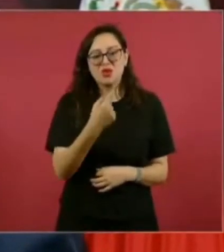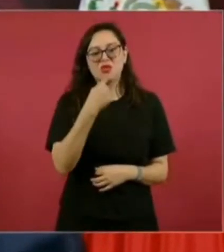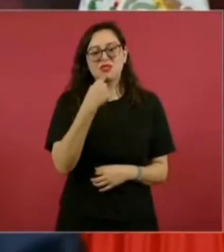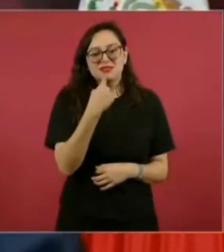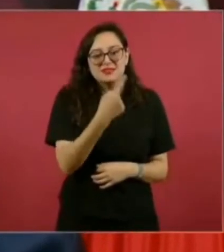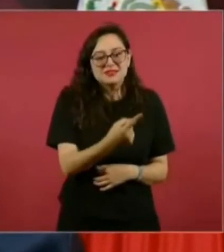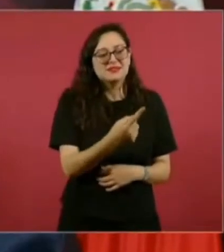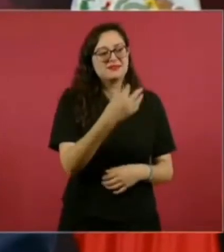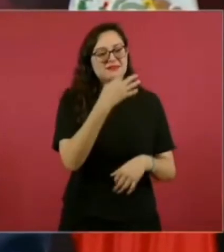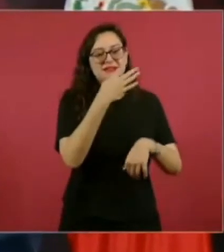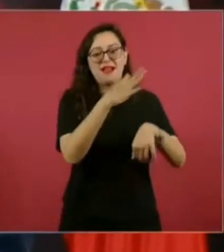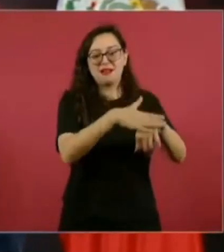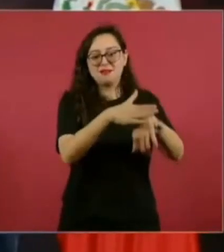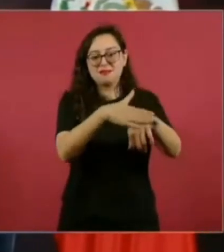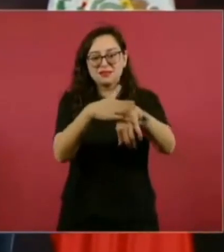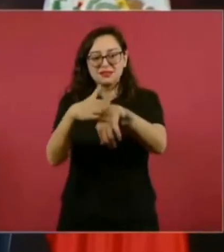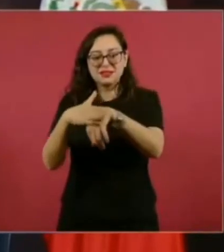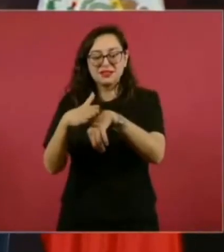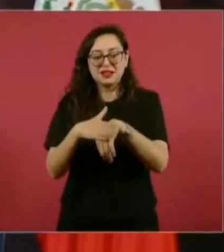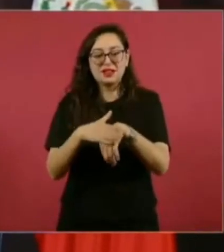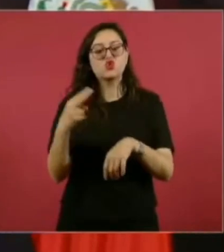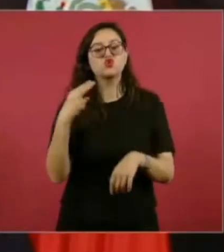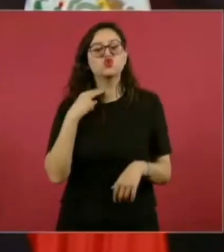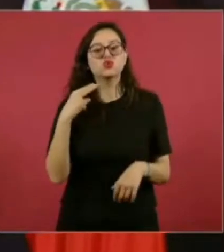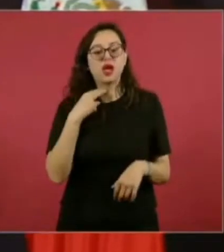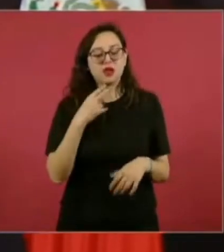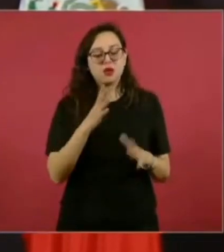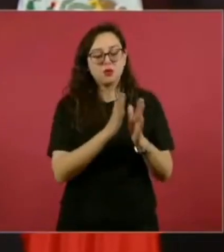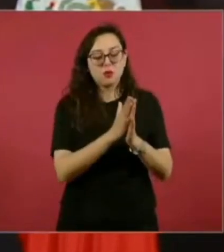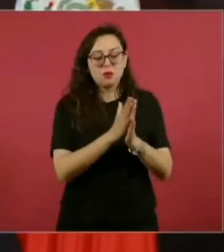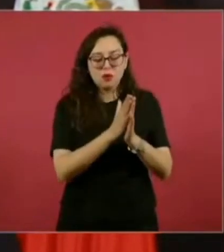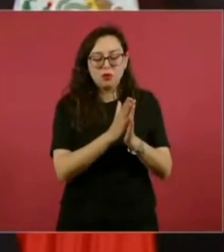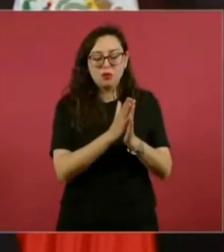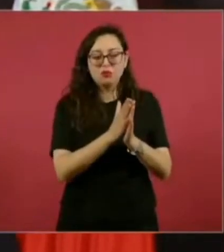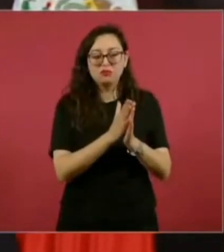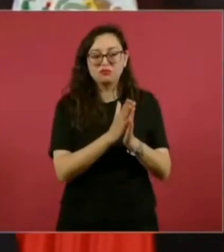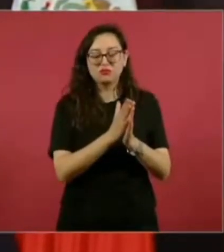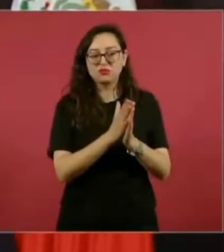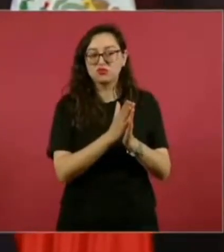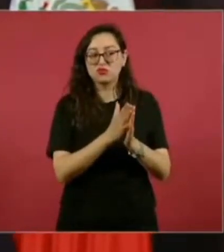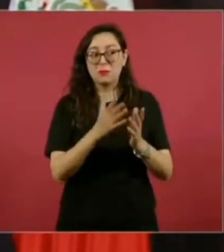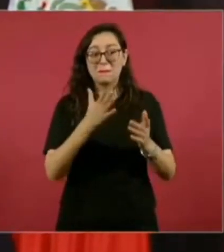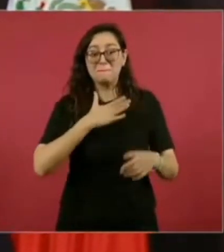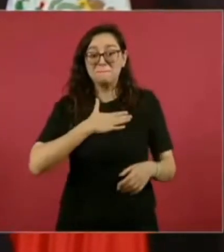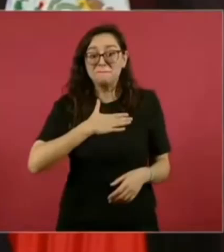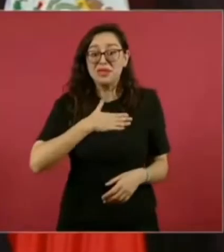escribo, dicto al notario, de que no quiero